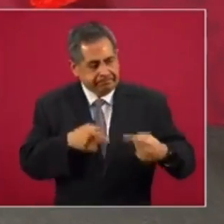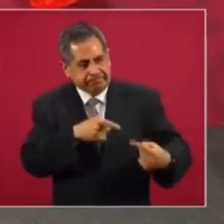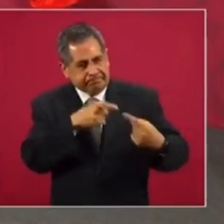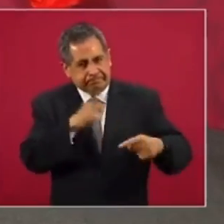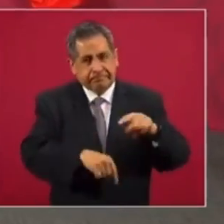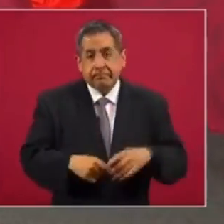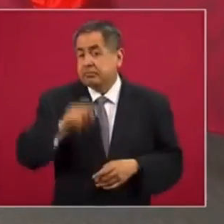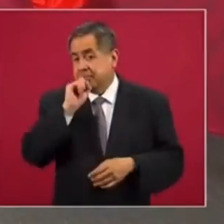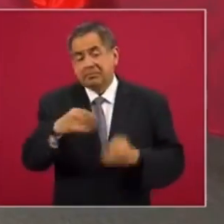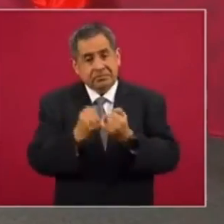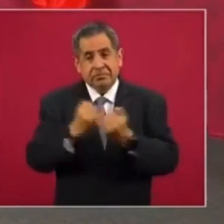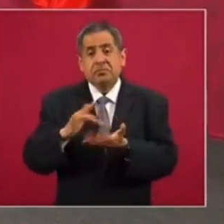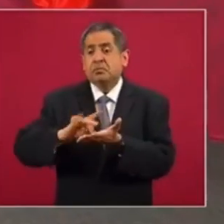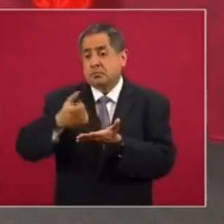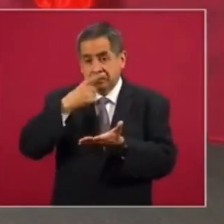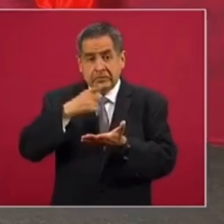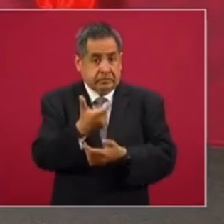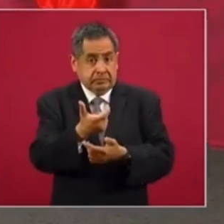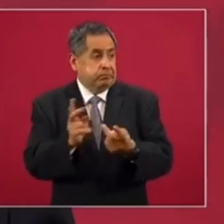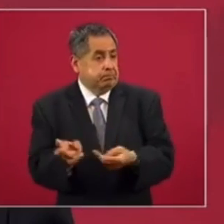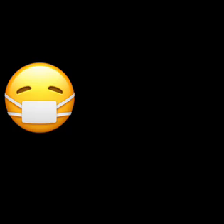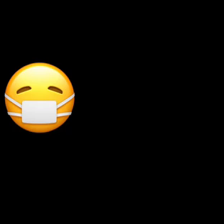así también se robaban el dinero de las medicinas.